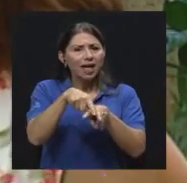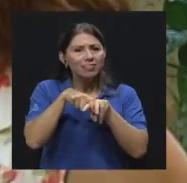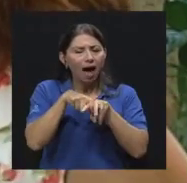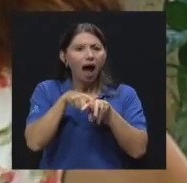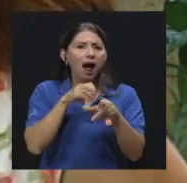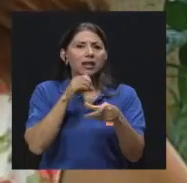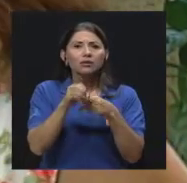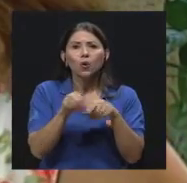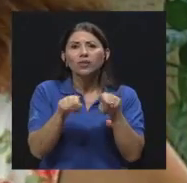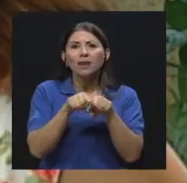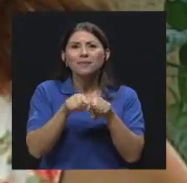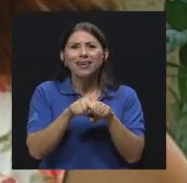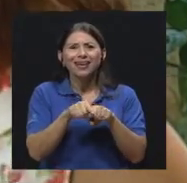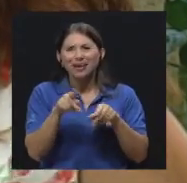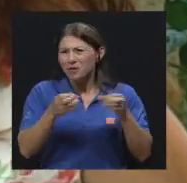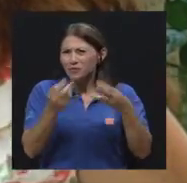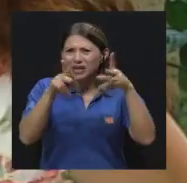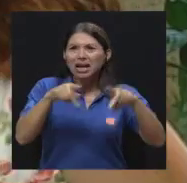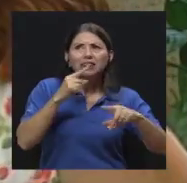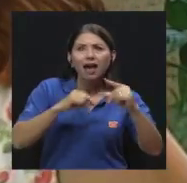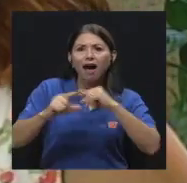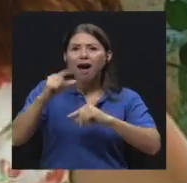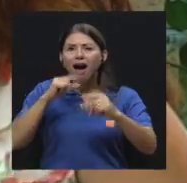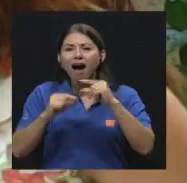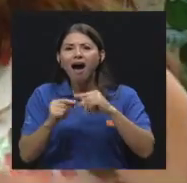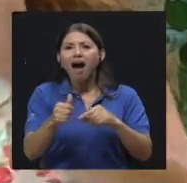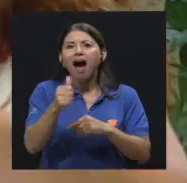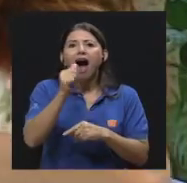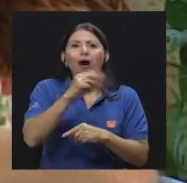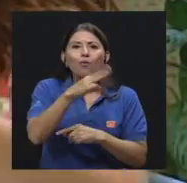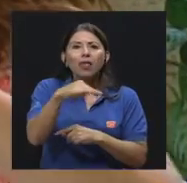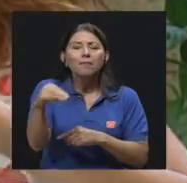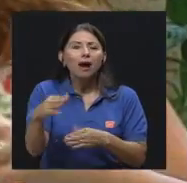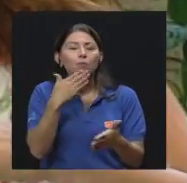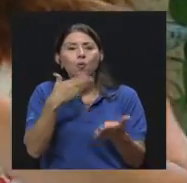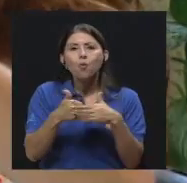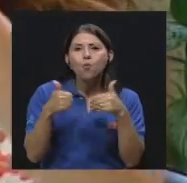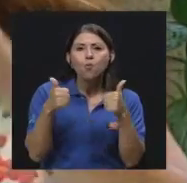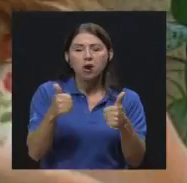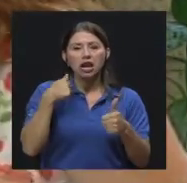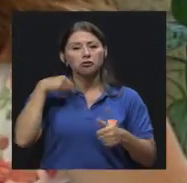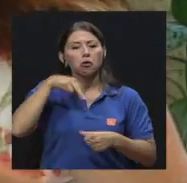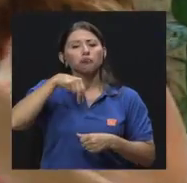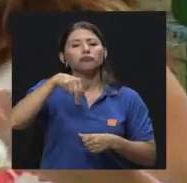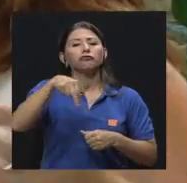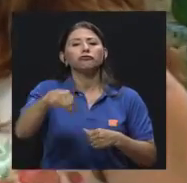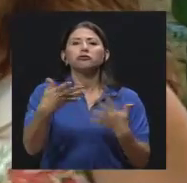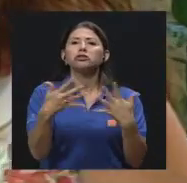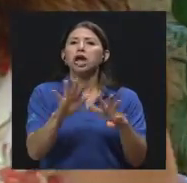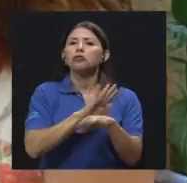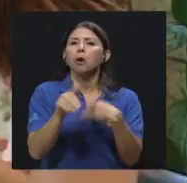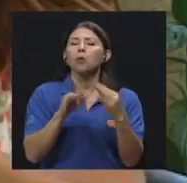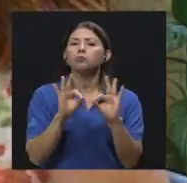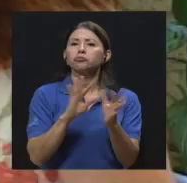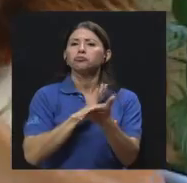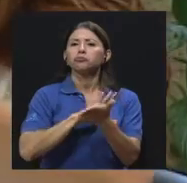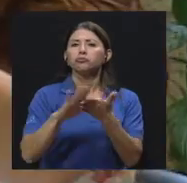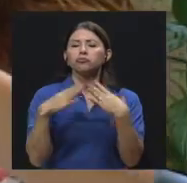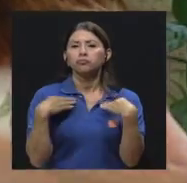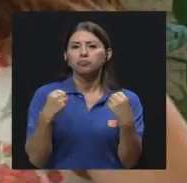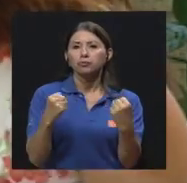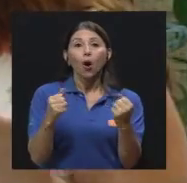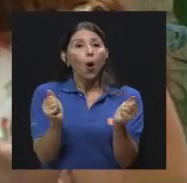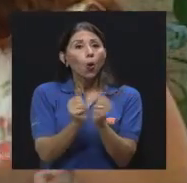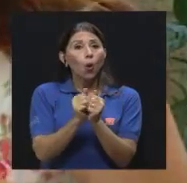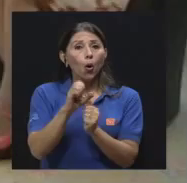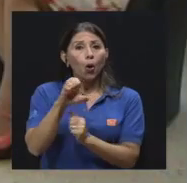mencionaba el agua de sal, ir al mar, porque la gente también forma parte de los mitos. En el mar se me mueren todas las bacterias y los hongos. La gente también dice, con el cloro, ahí